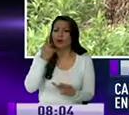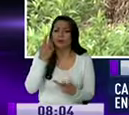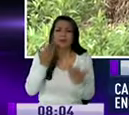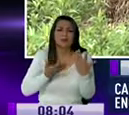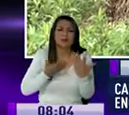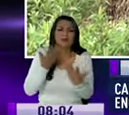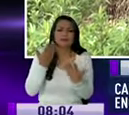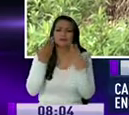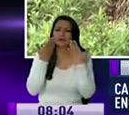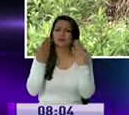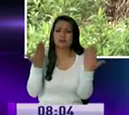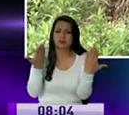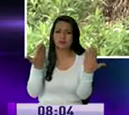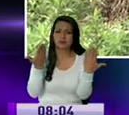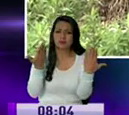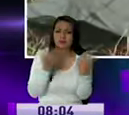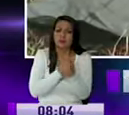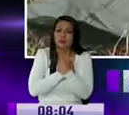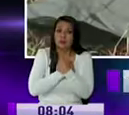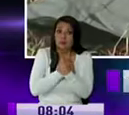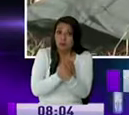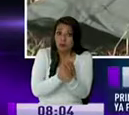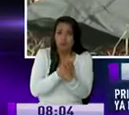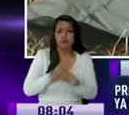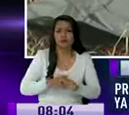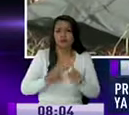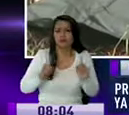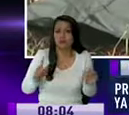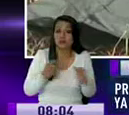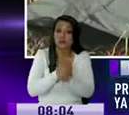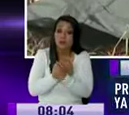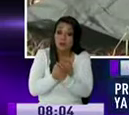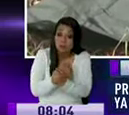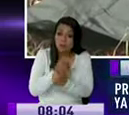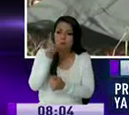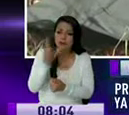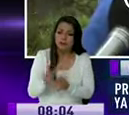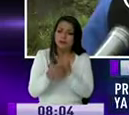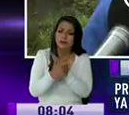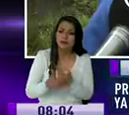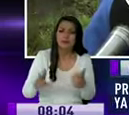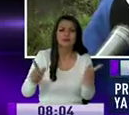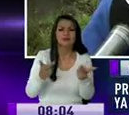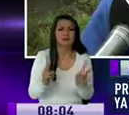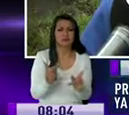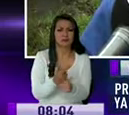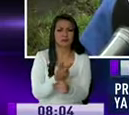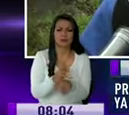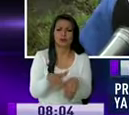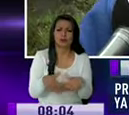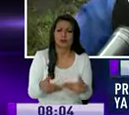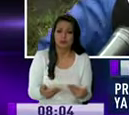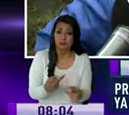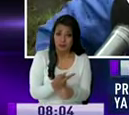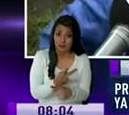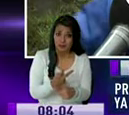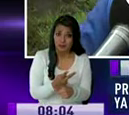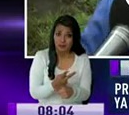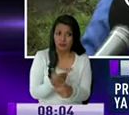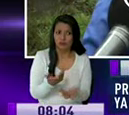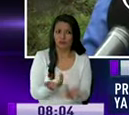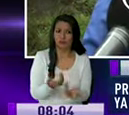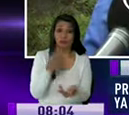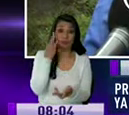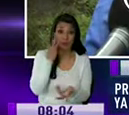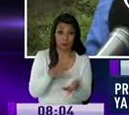establecido la diferencia del amor, porque el amor se llama libertad, y también la violencia, violencia que se refleja no solamente en